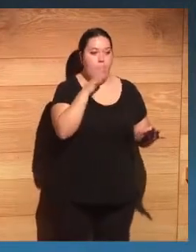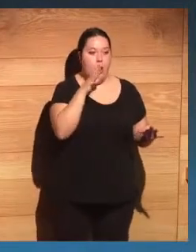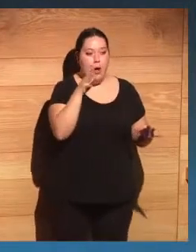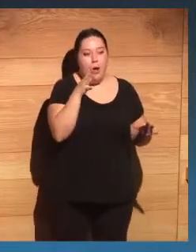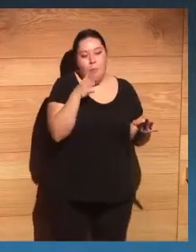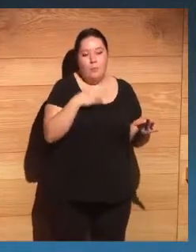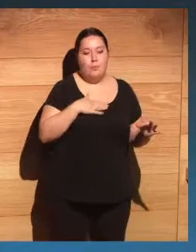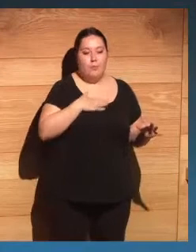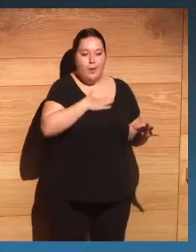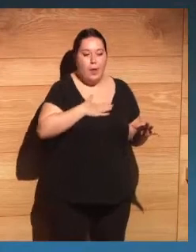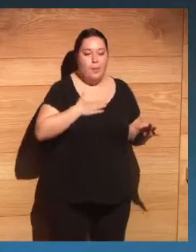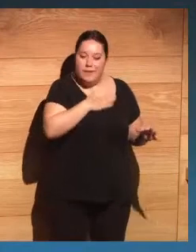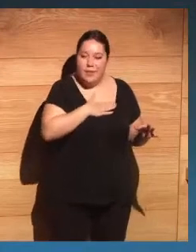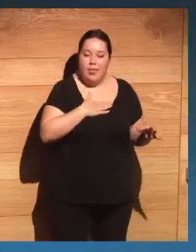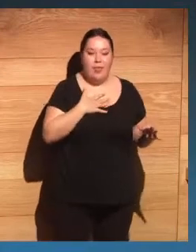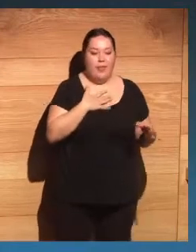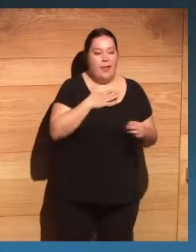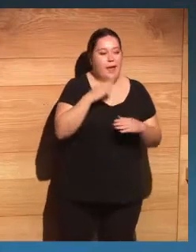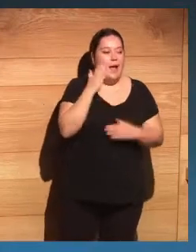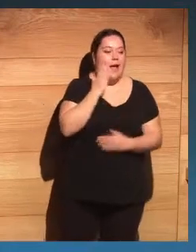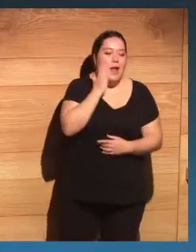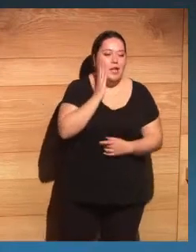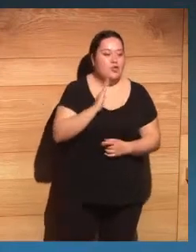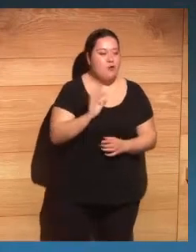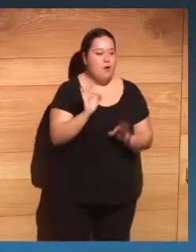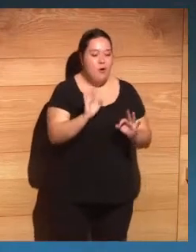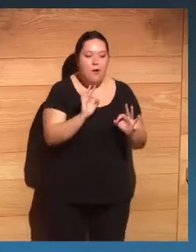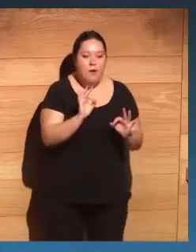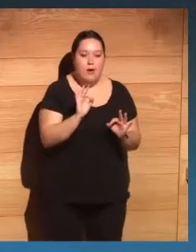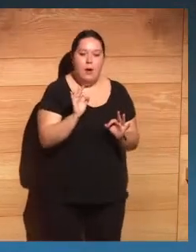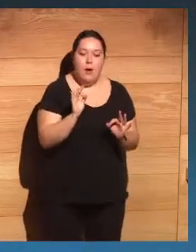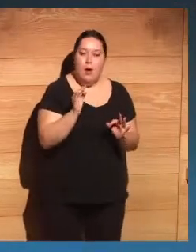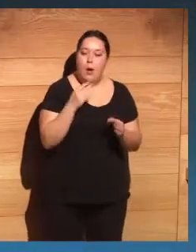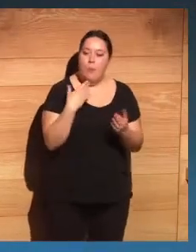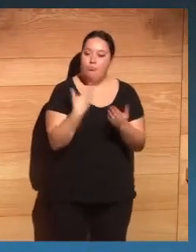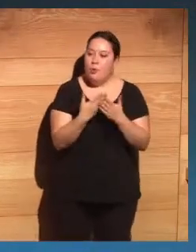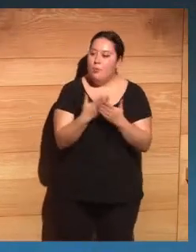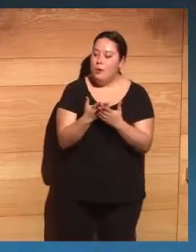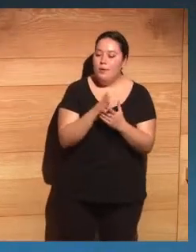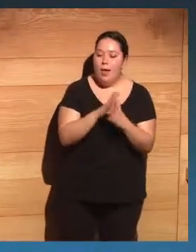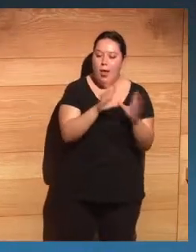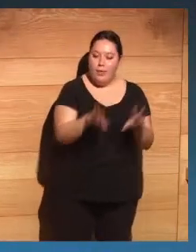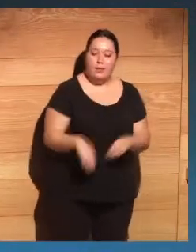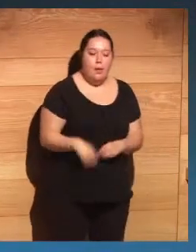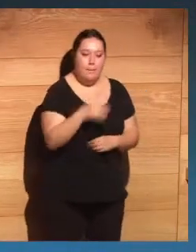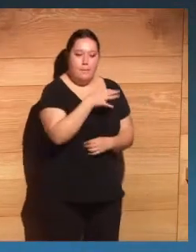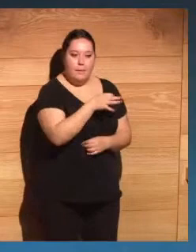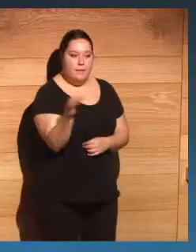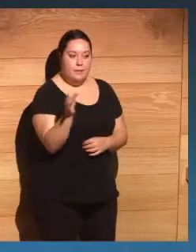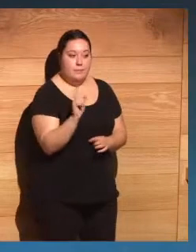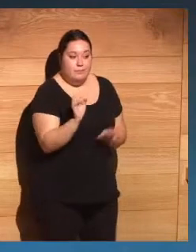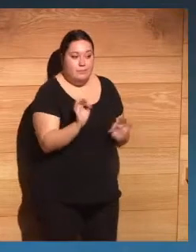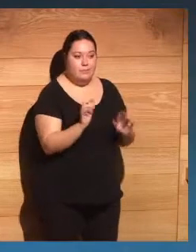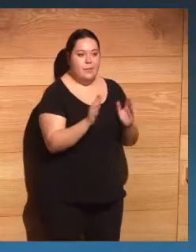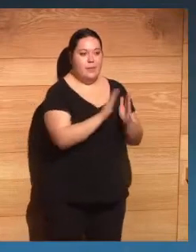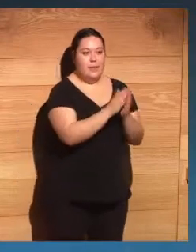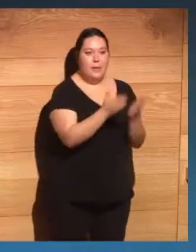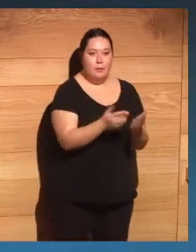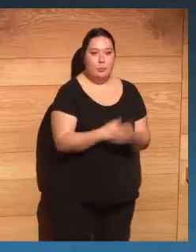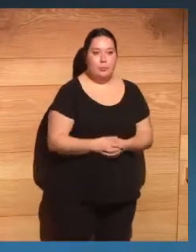hospitalidad, por el cariño con el que han acogido la propuesta nuestra de presentar el libro y